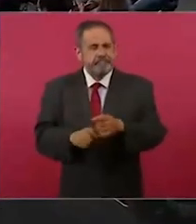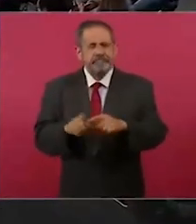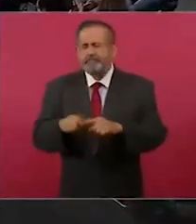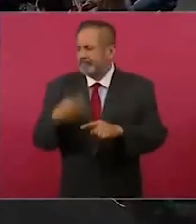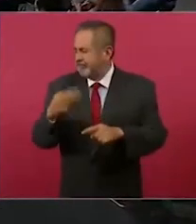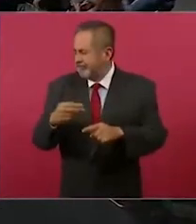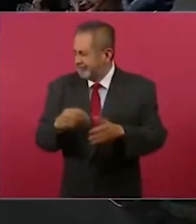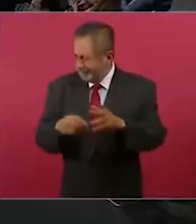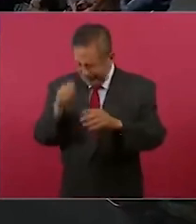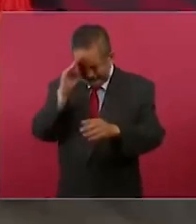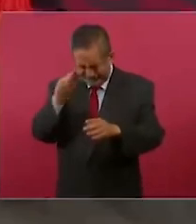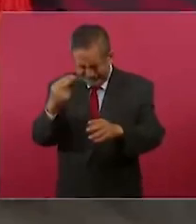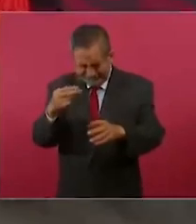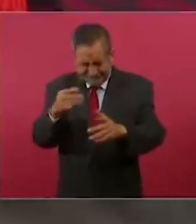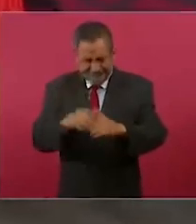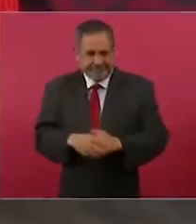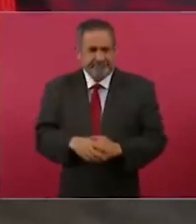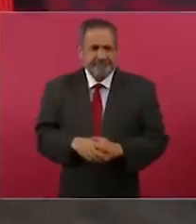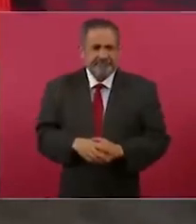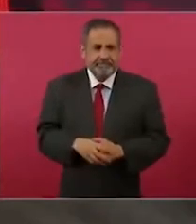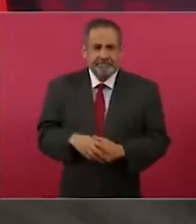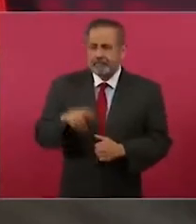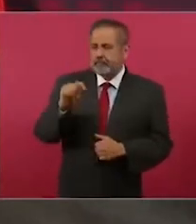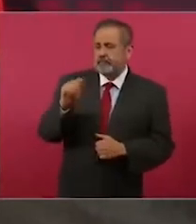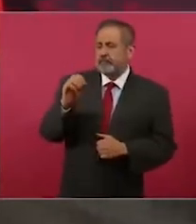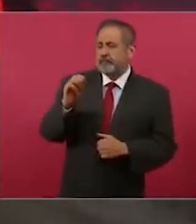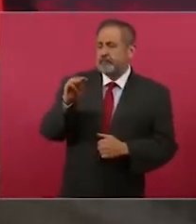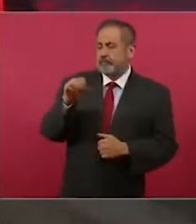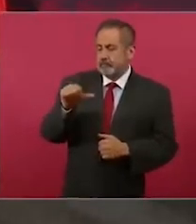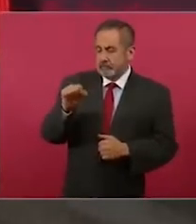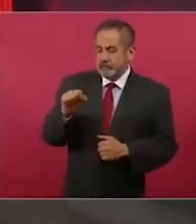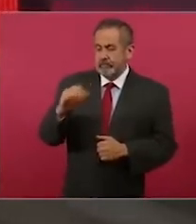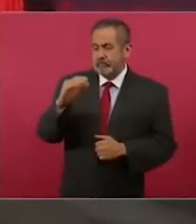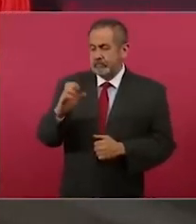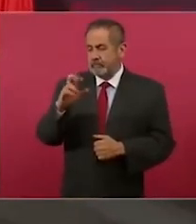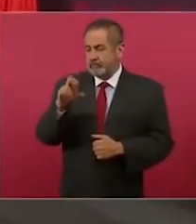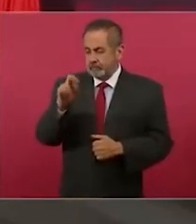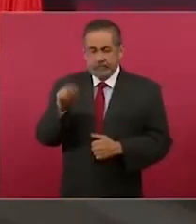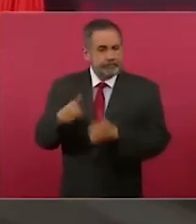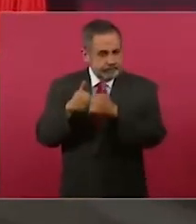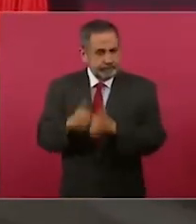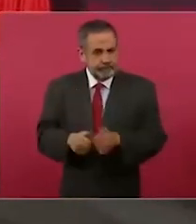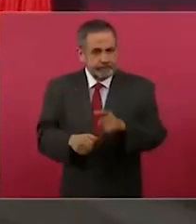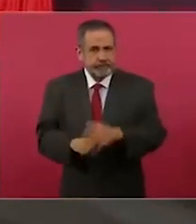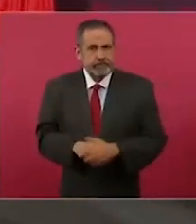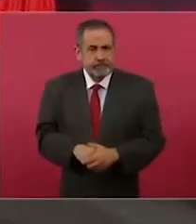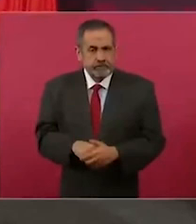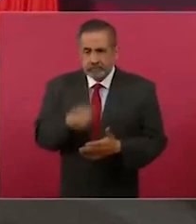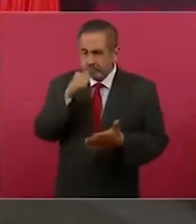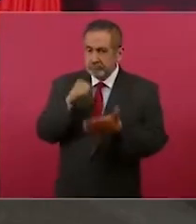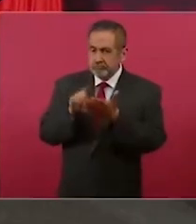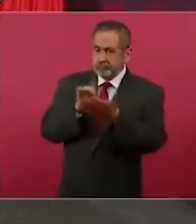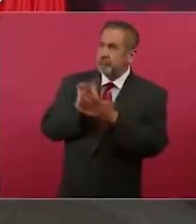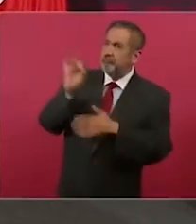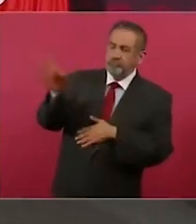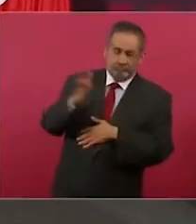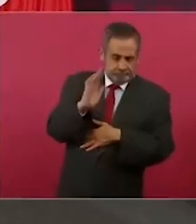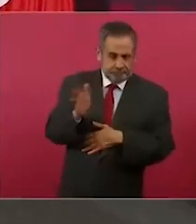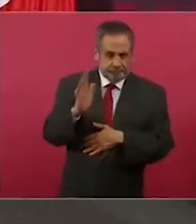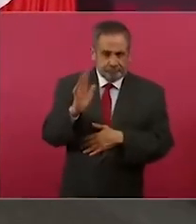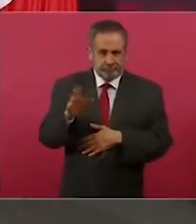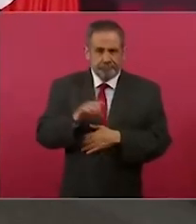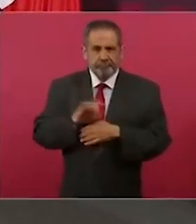Polonia, España en estos días como muestra. La democracia no es un juego de dominó, de ganar o perder.